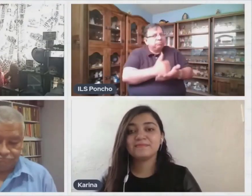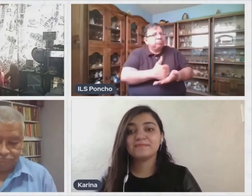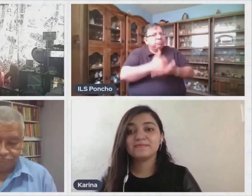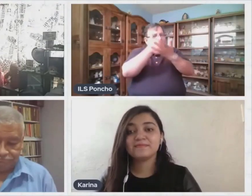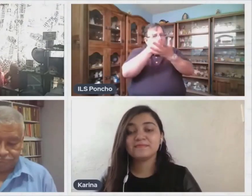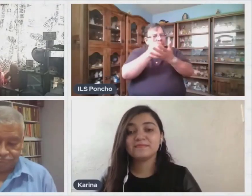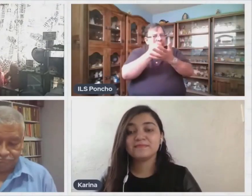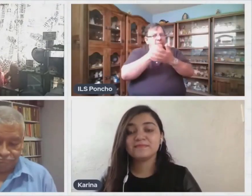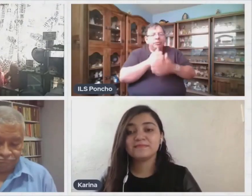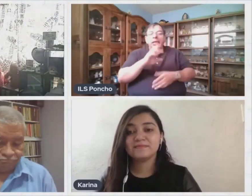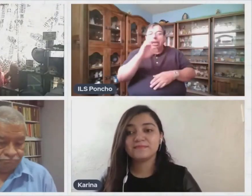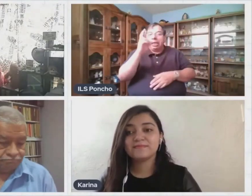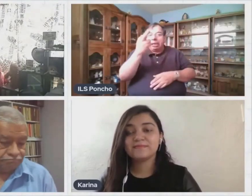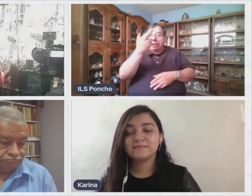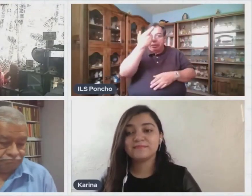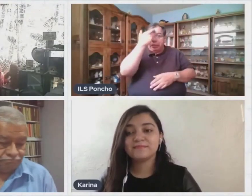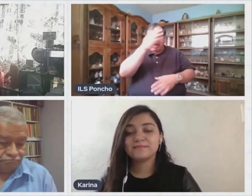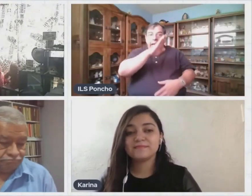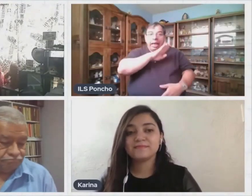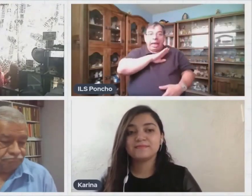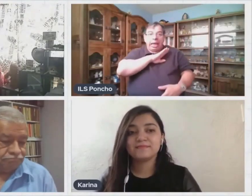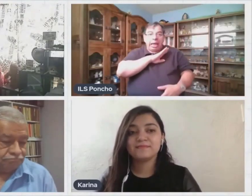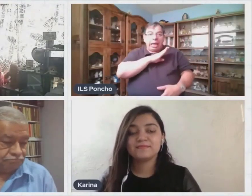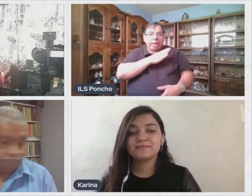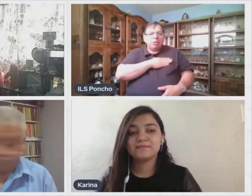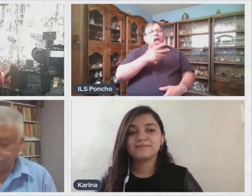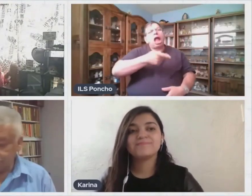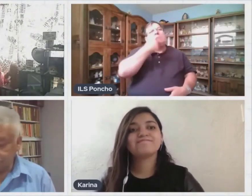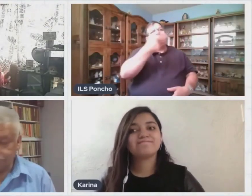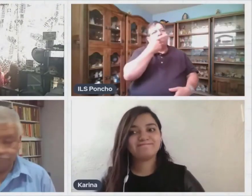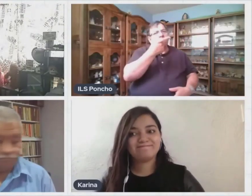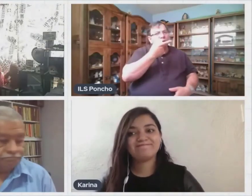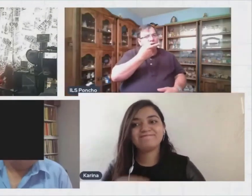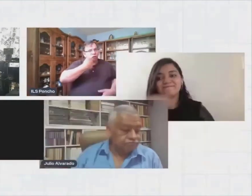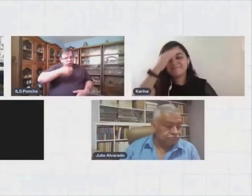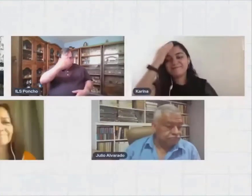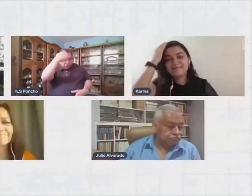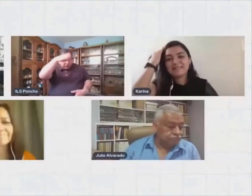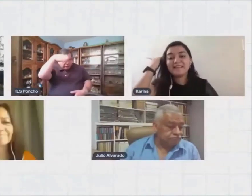Es Recuerden Que Hablar Español No Nos Hace Expertos